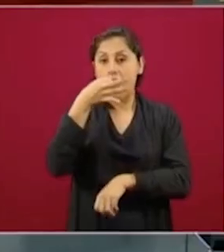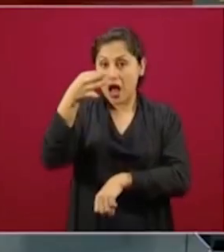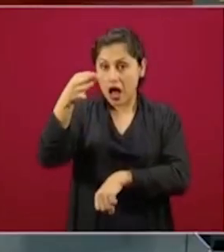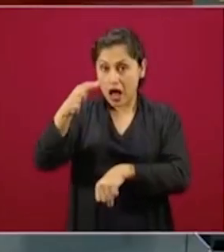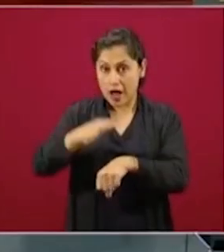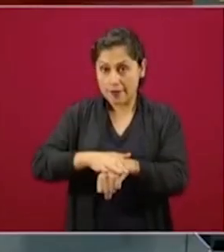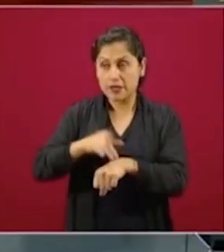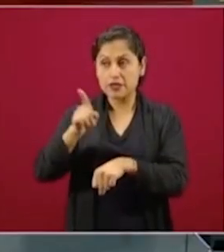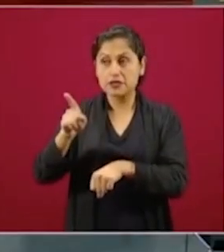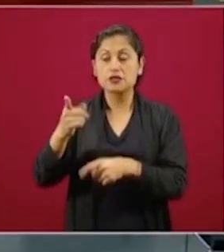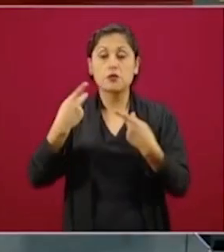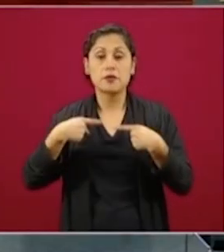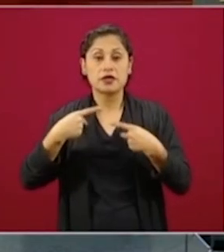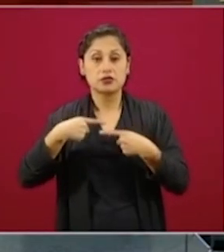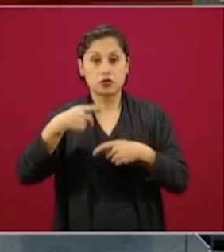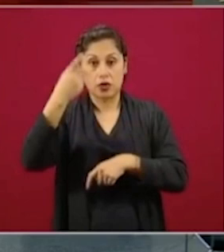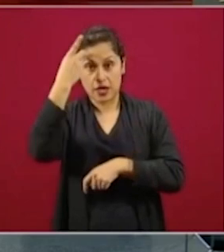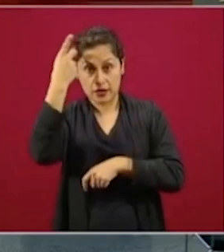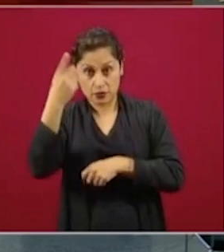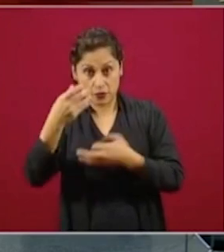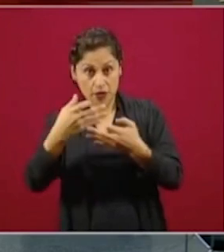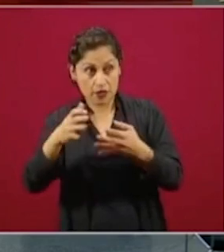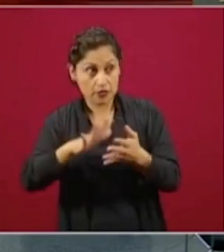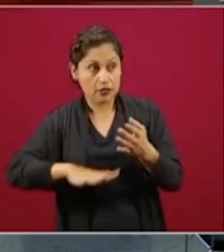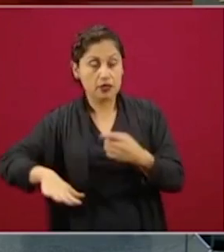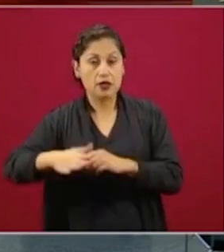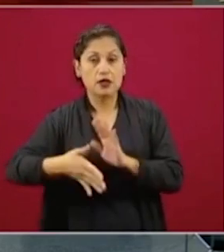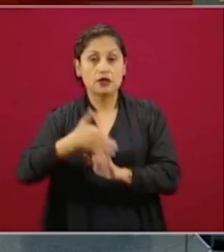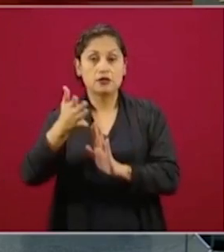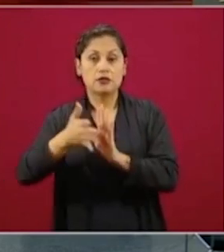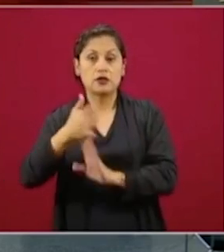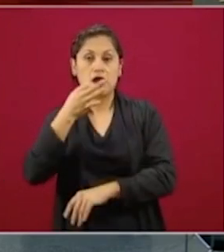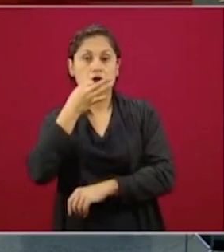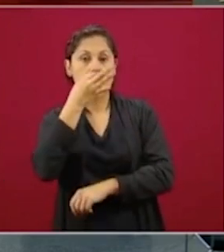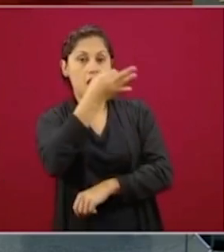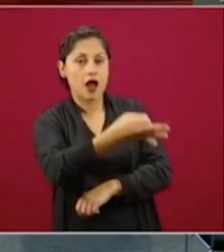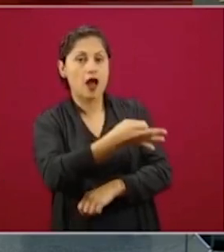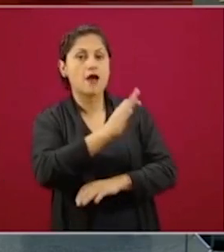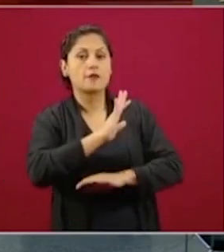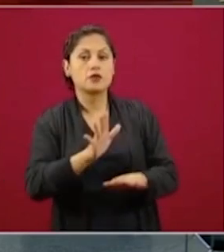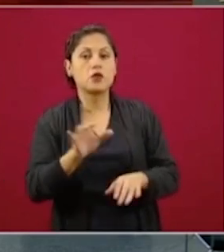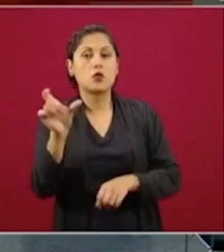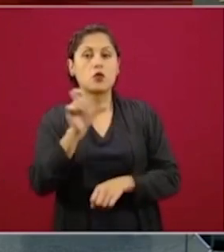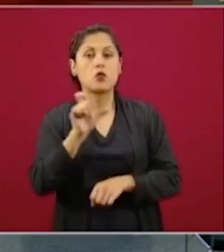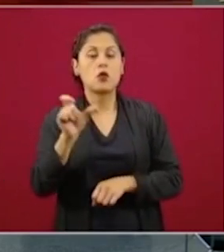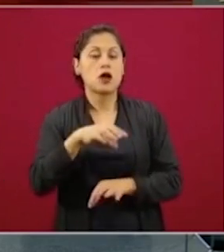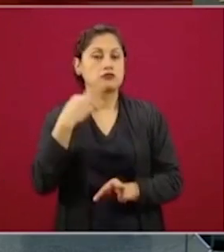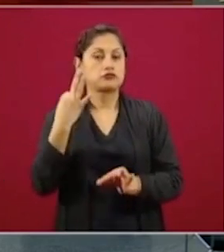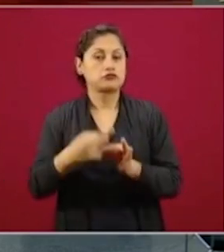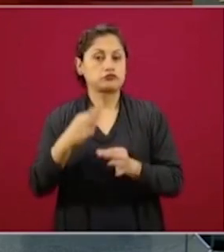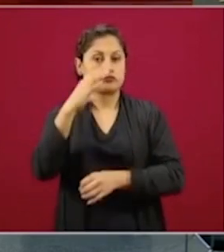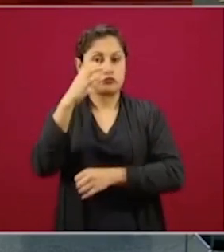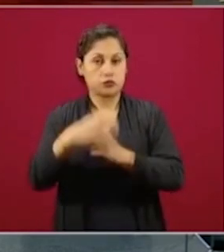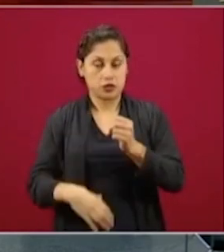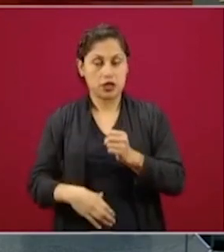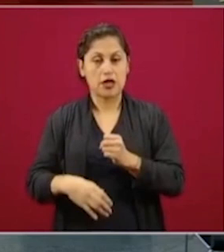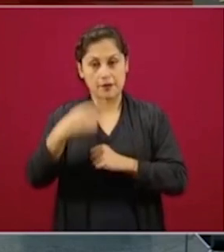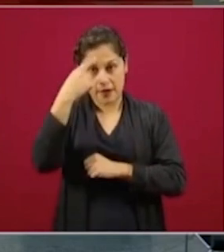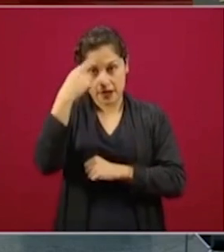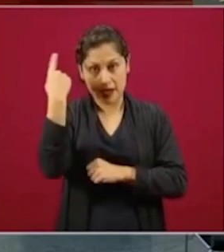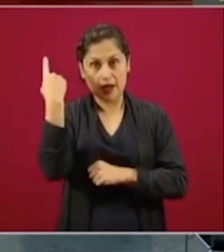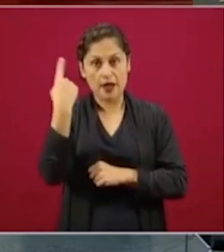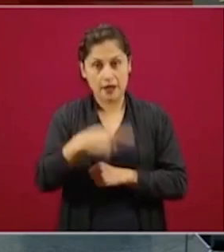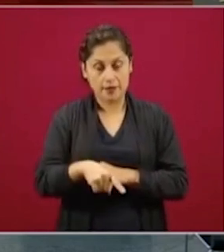la autoridad municipal comentándole que ha terminado la construcción y que ese predio puede ser, está listo prácticamente para